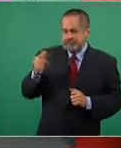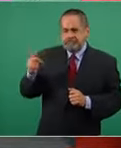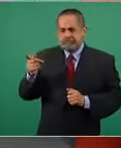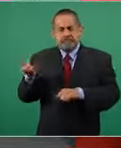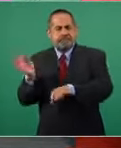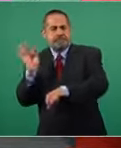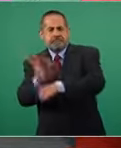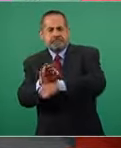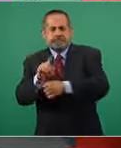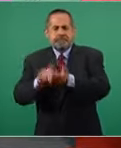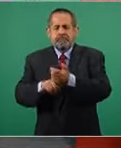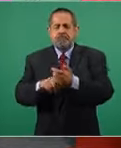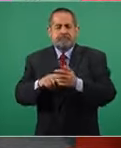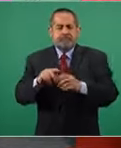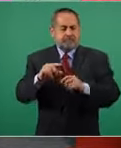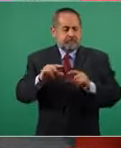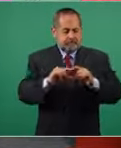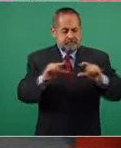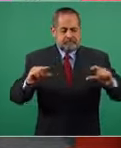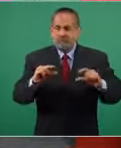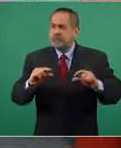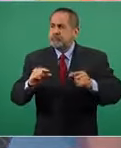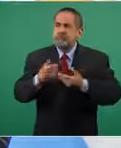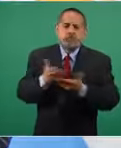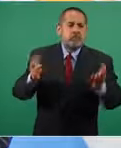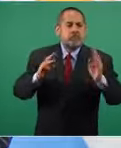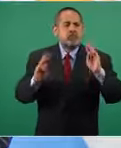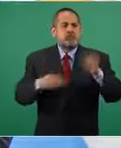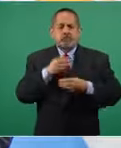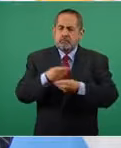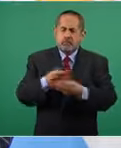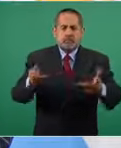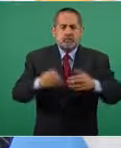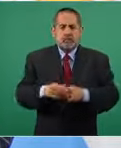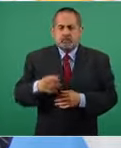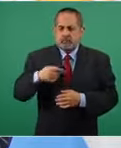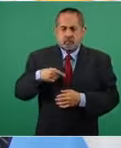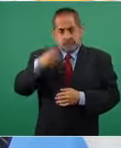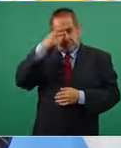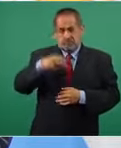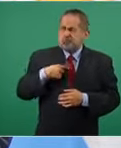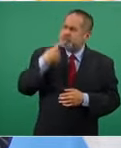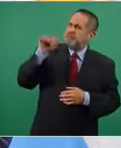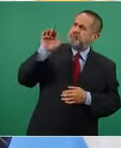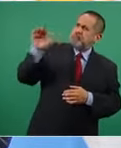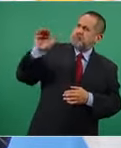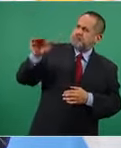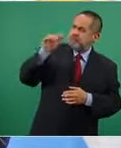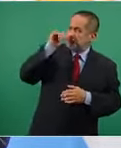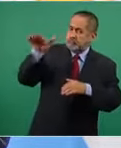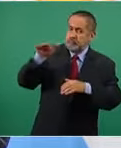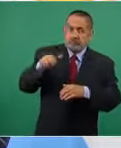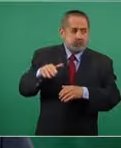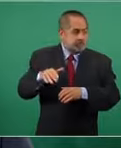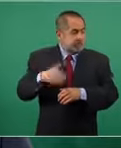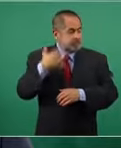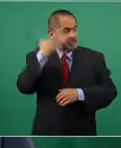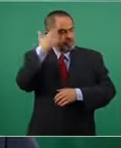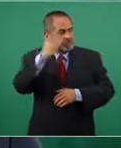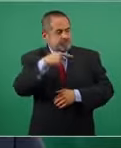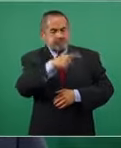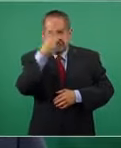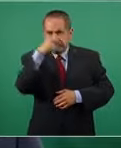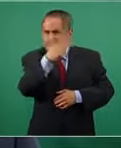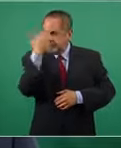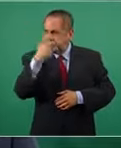favor de la universalización de la vacuna. Y quiero acompañar las quejas de México por la forma en que la vacuna se ha